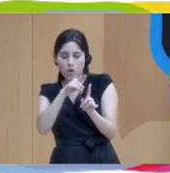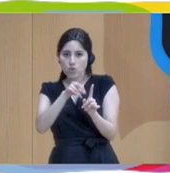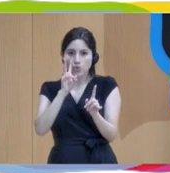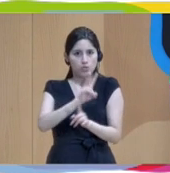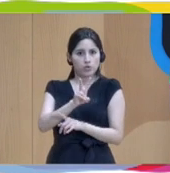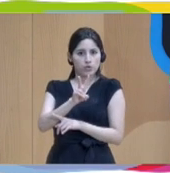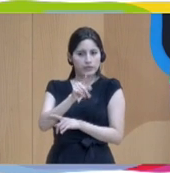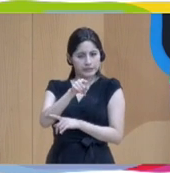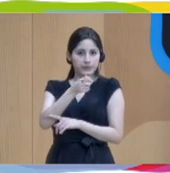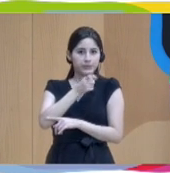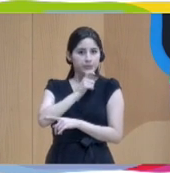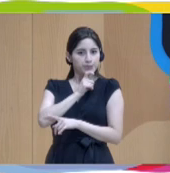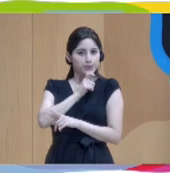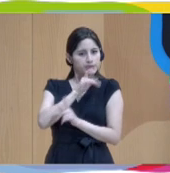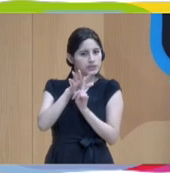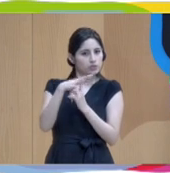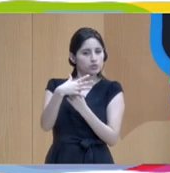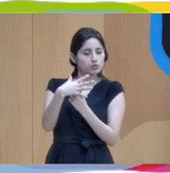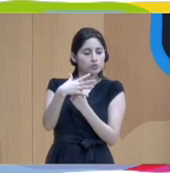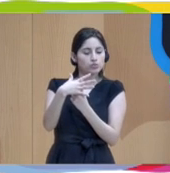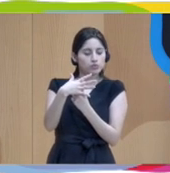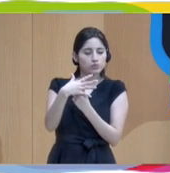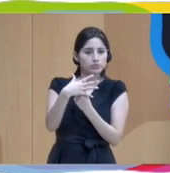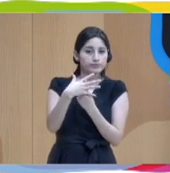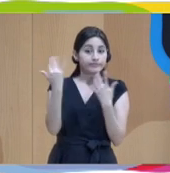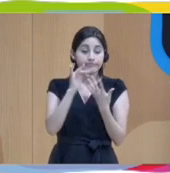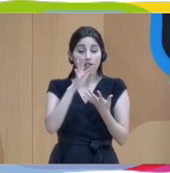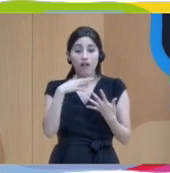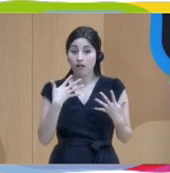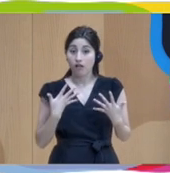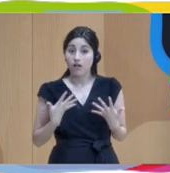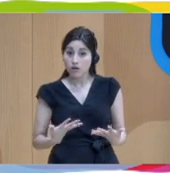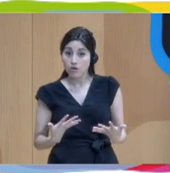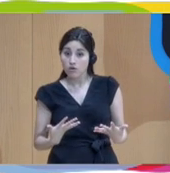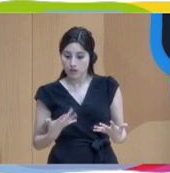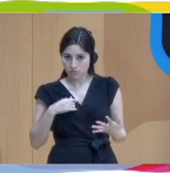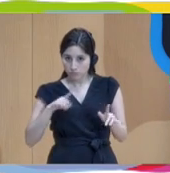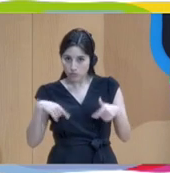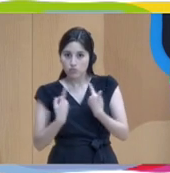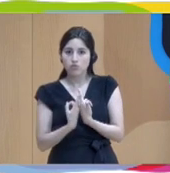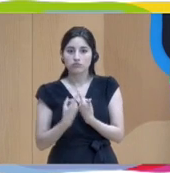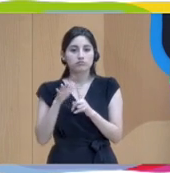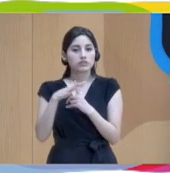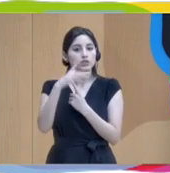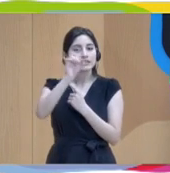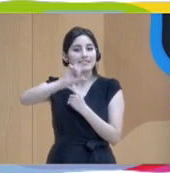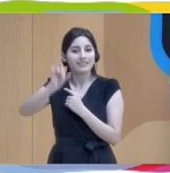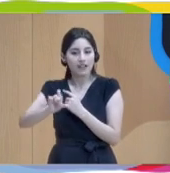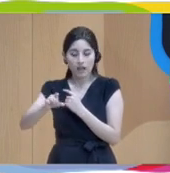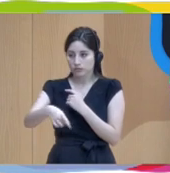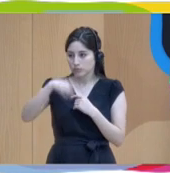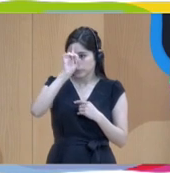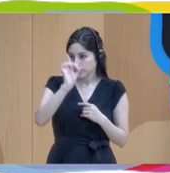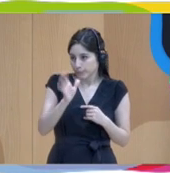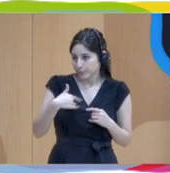complicado. Todavía en este momento, que estamos en Italia, por lo menos, no sé vosotros, pero